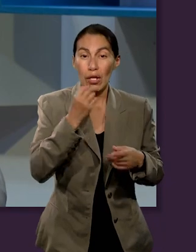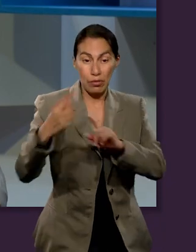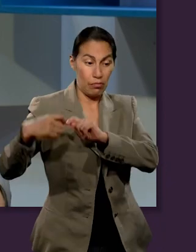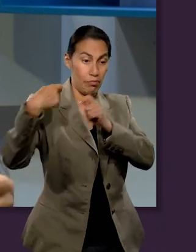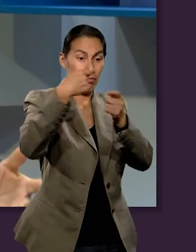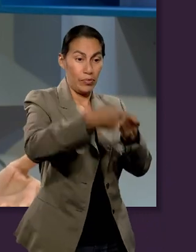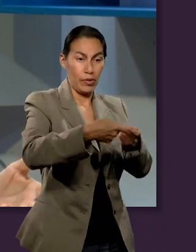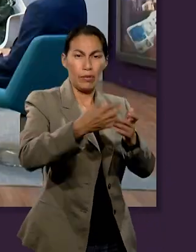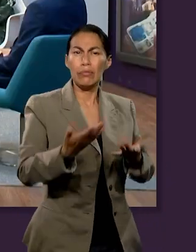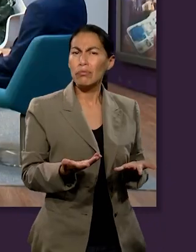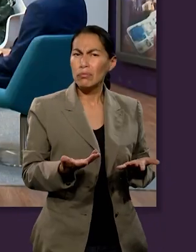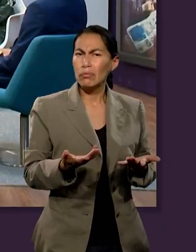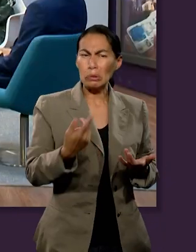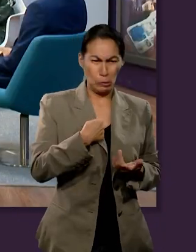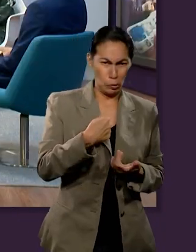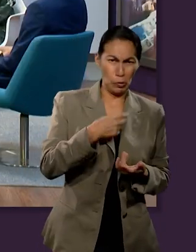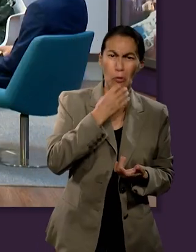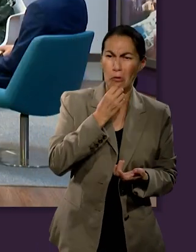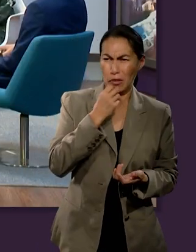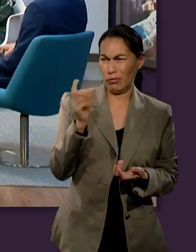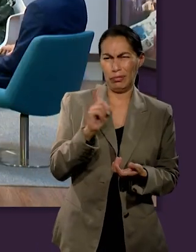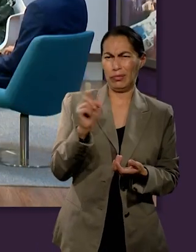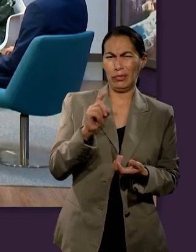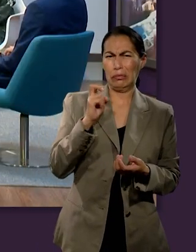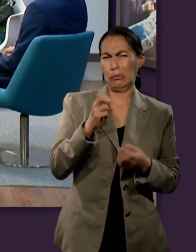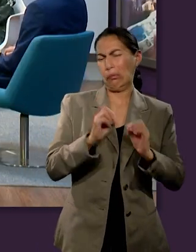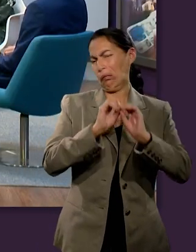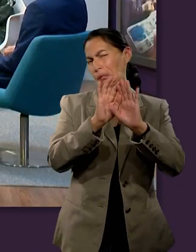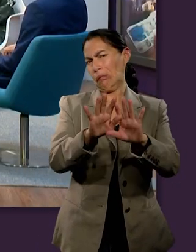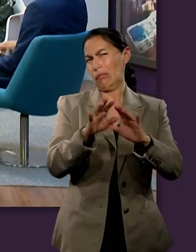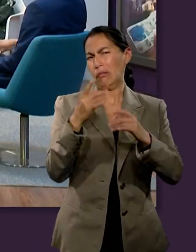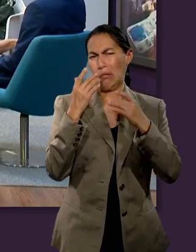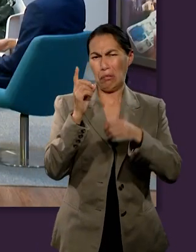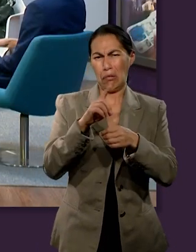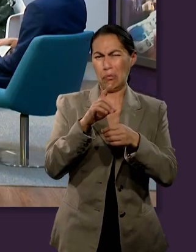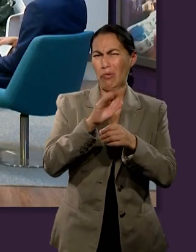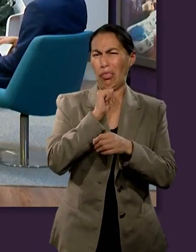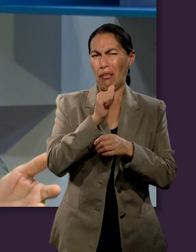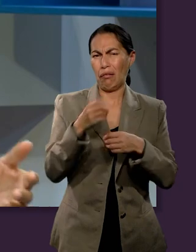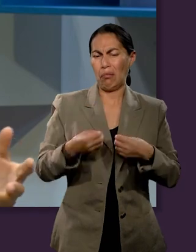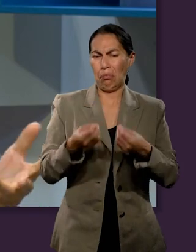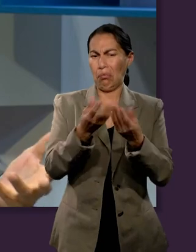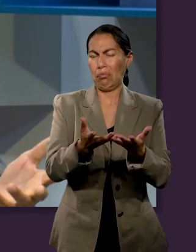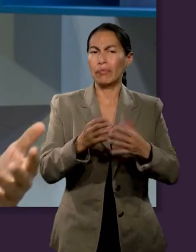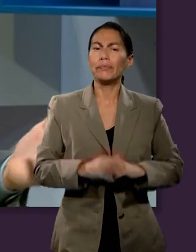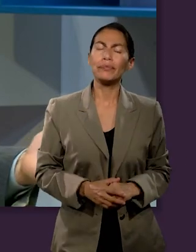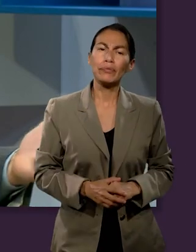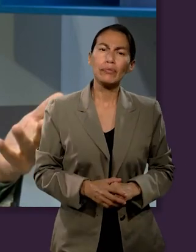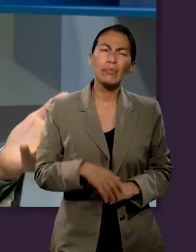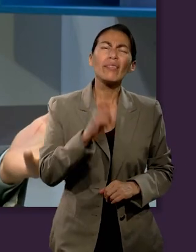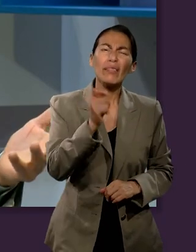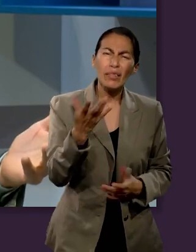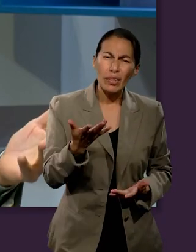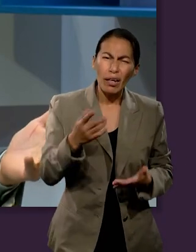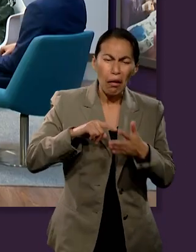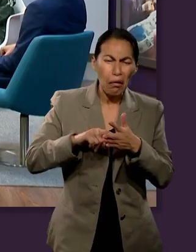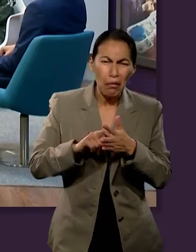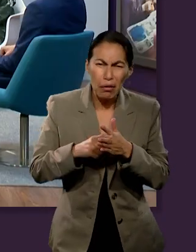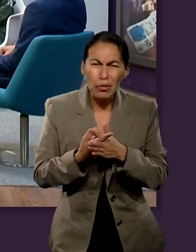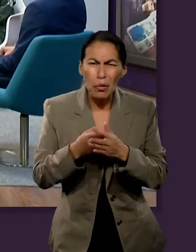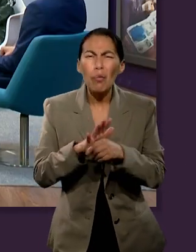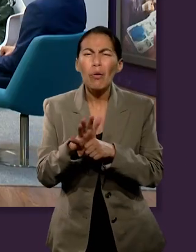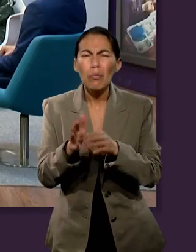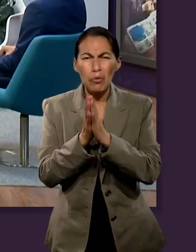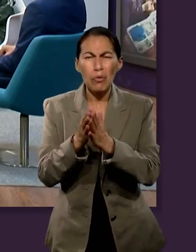y que como fue dado para el pueblo judío, bueno, pues no somos judíos porque tenemos que diezmar. ¿Cuál es el origen de acuerdo a lo que estudiamos durante esta